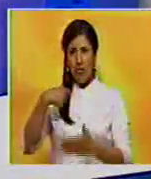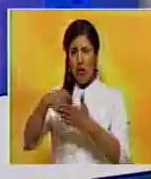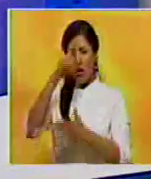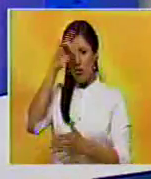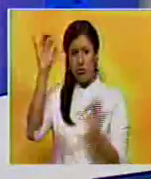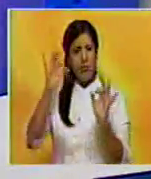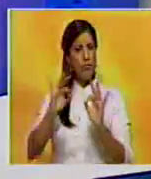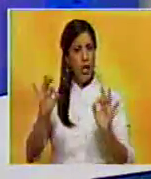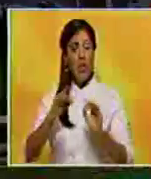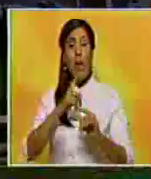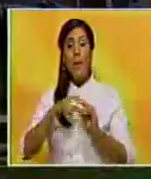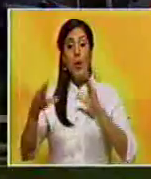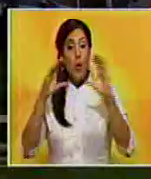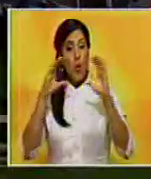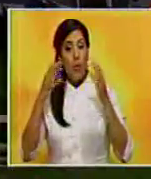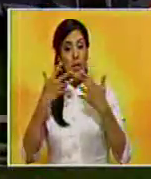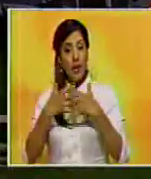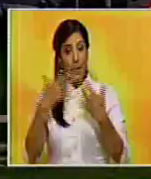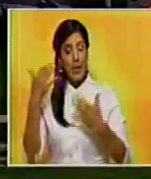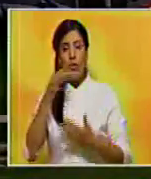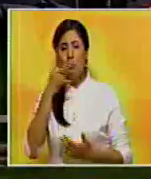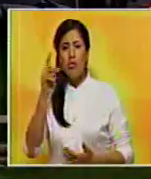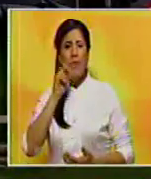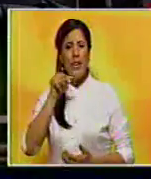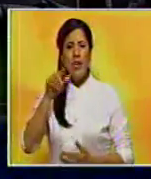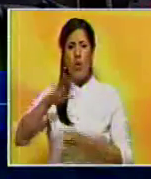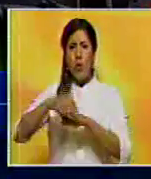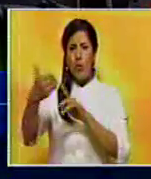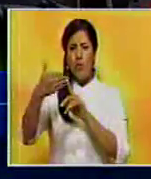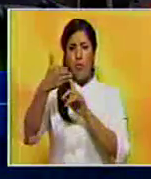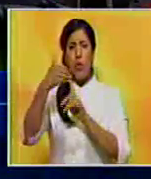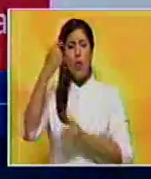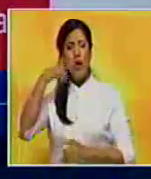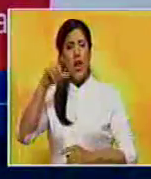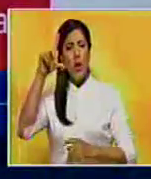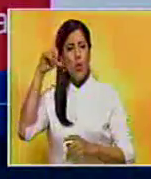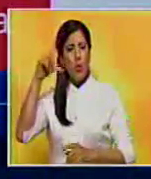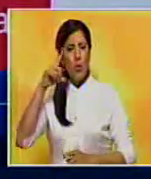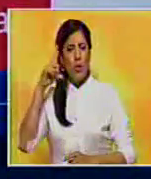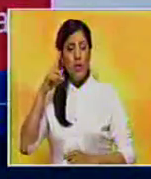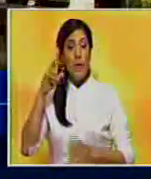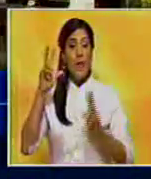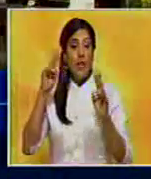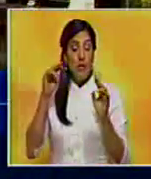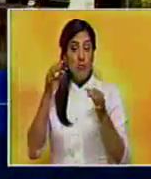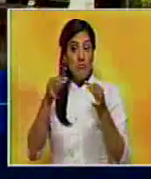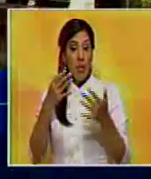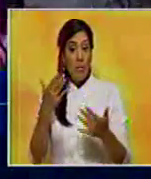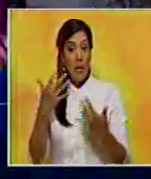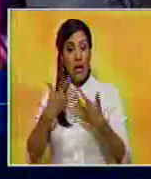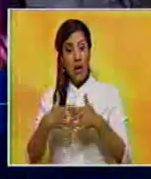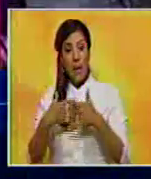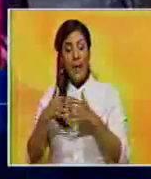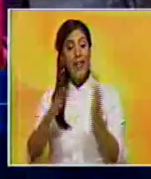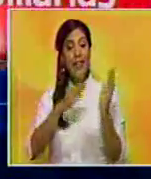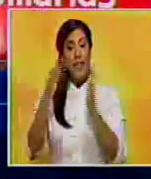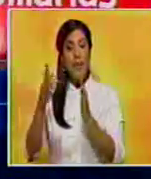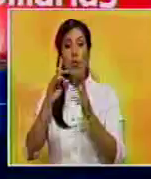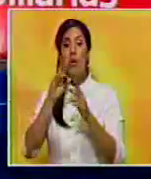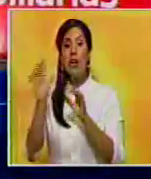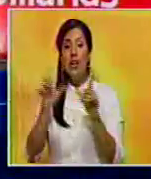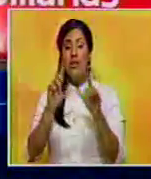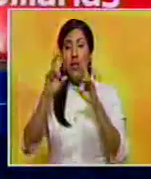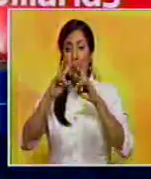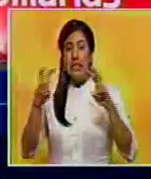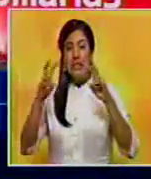Diosdado Cabello. A través de un comunicado la empresa desmintió la acusación realizada por Luisa Ortega Díaz, según afirmó la empresa luego de realizar una